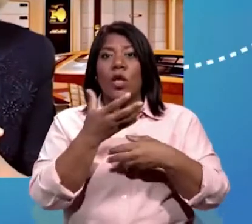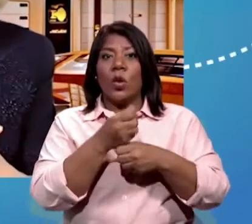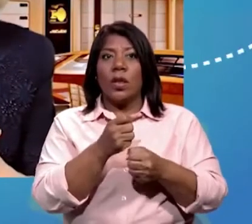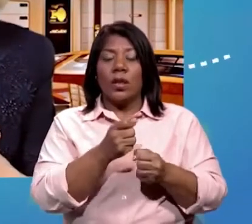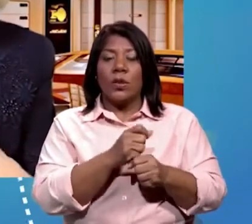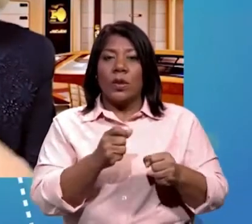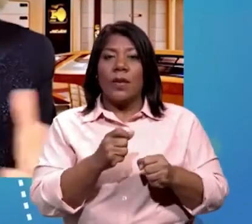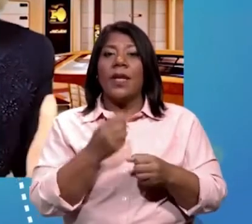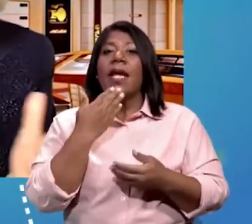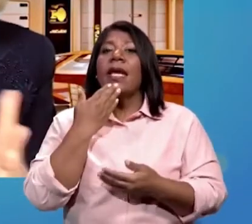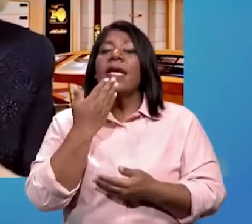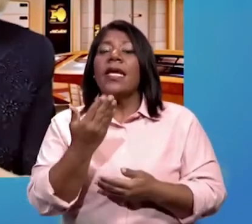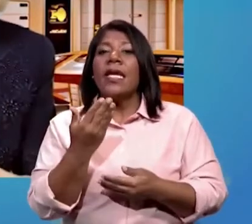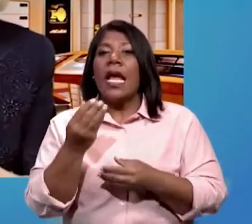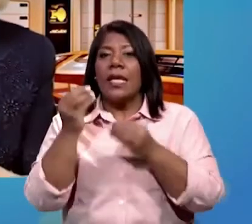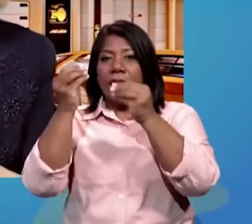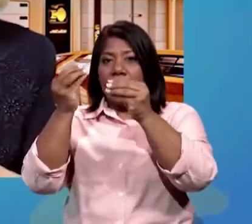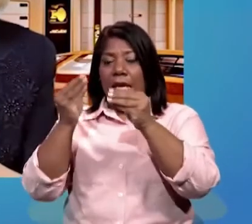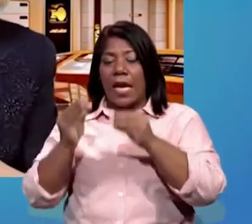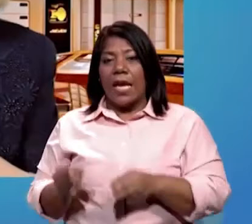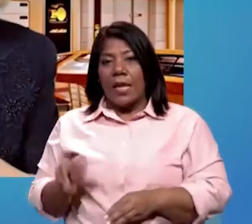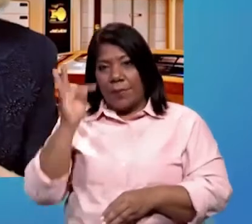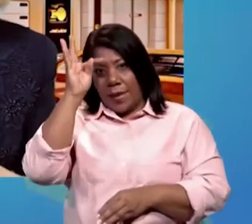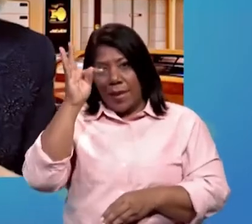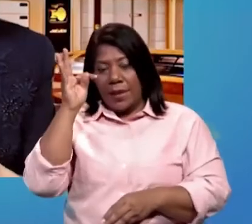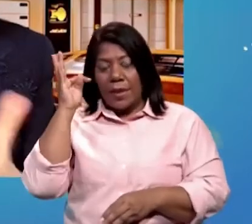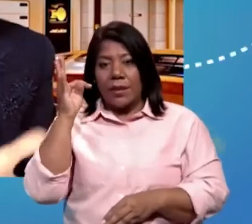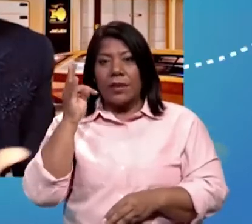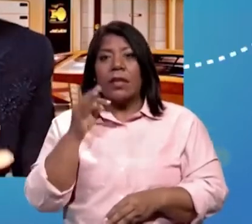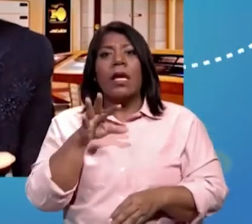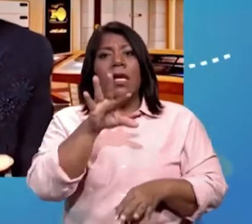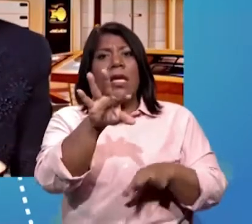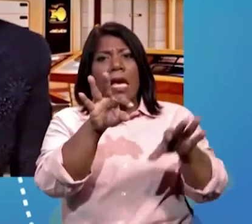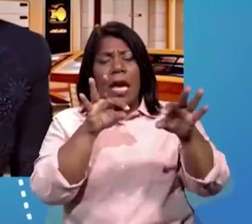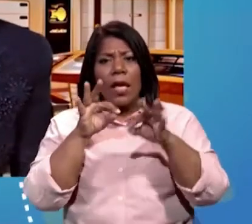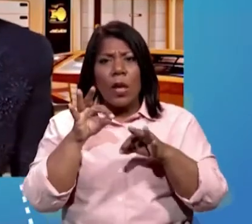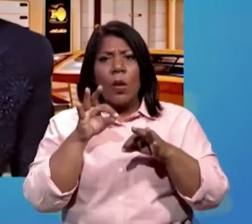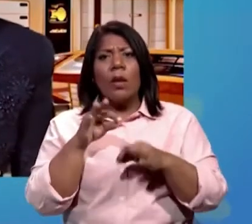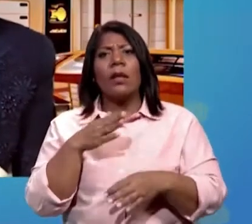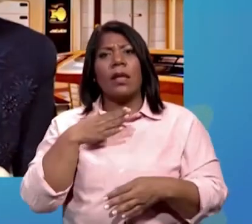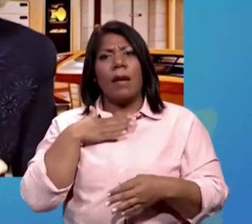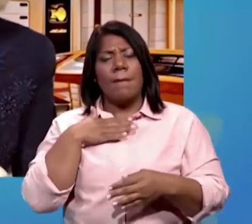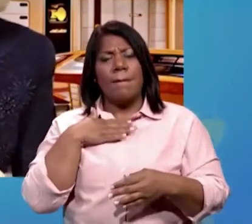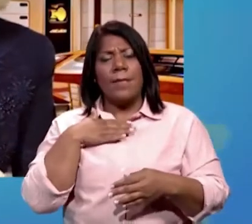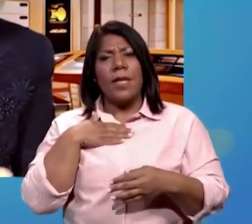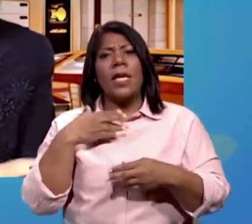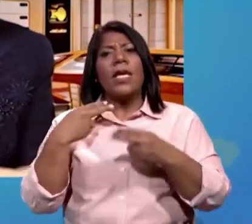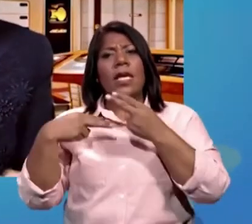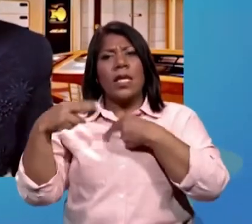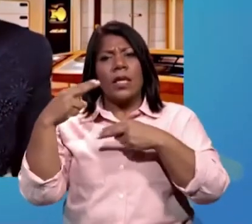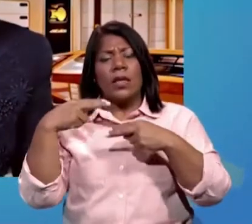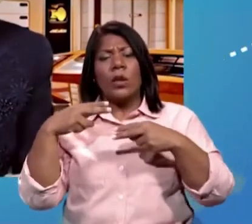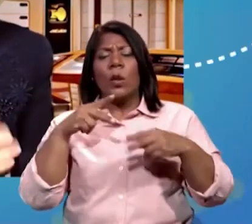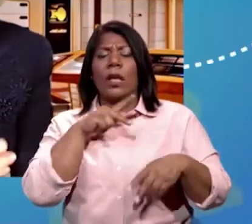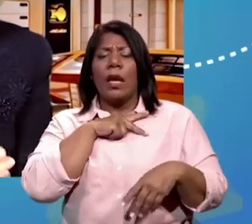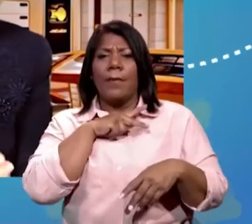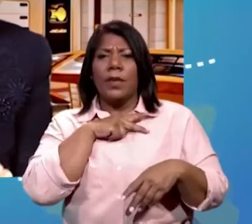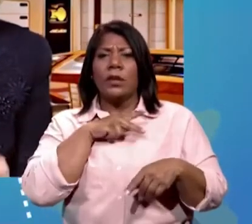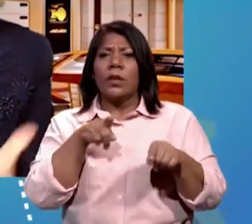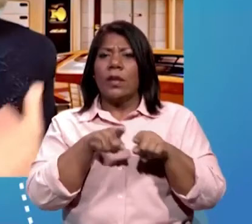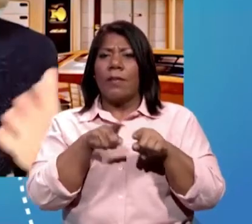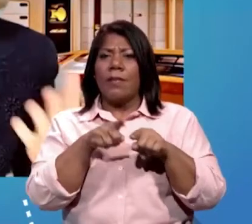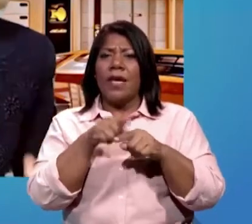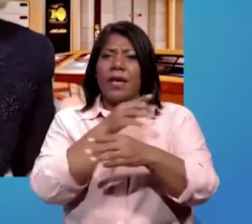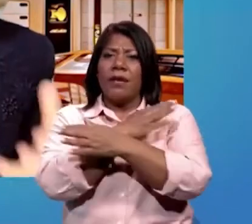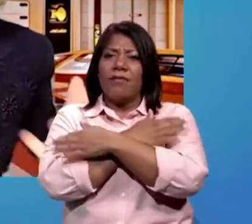Teresa la distinción a los escritores panameños. También felicitarla a ella y a todos los educadores